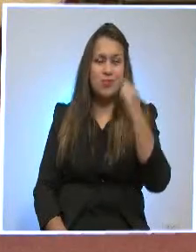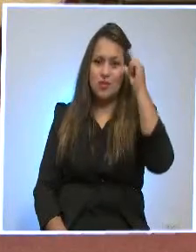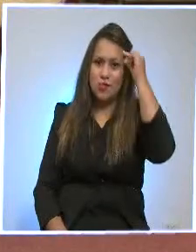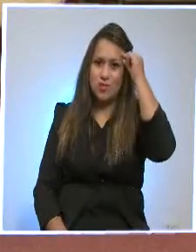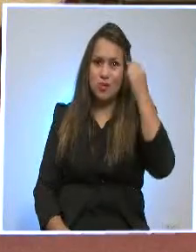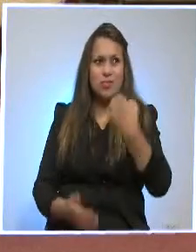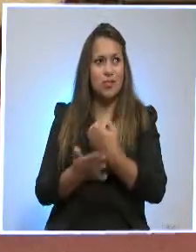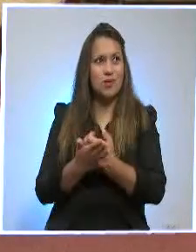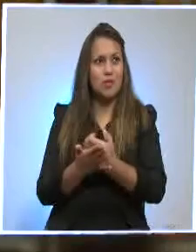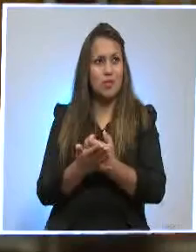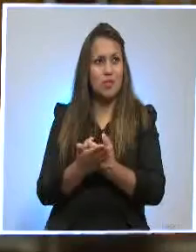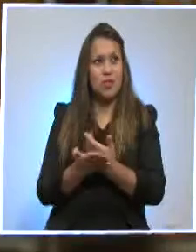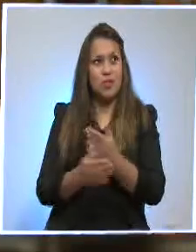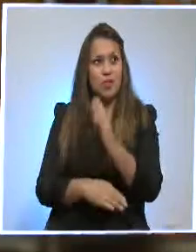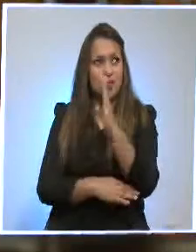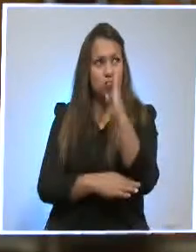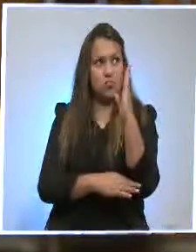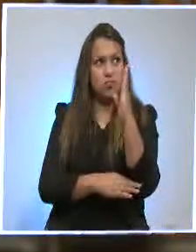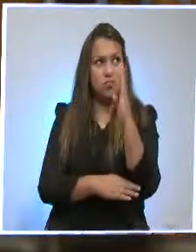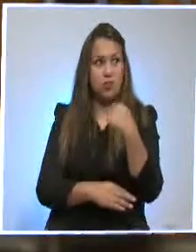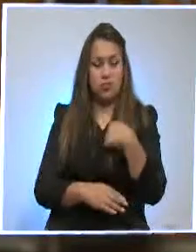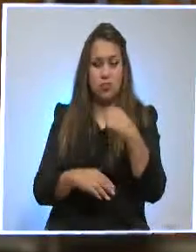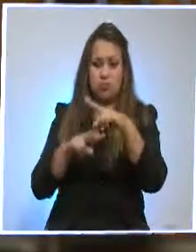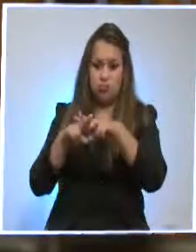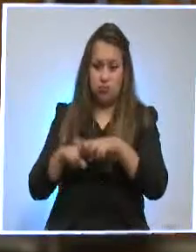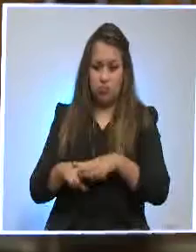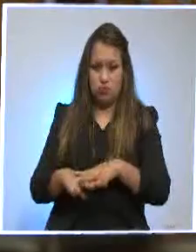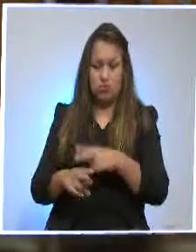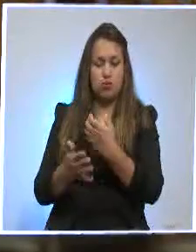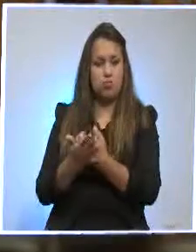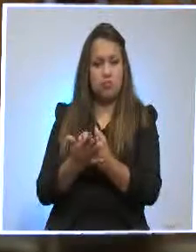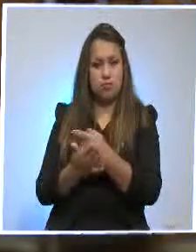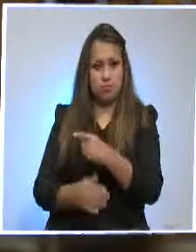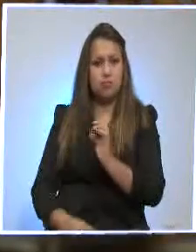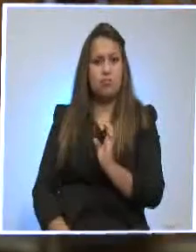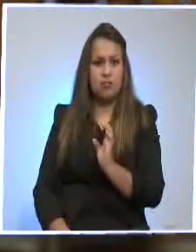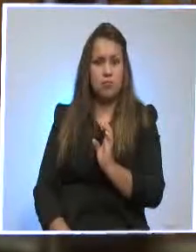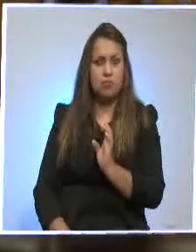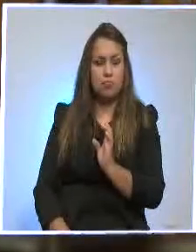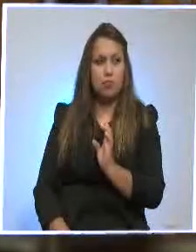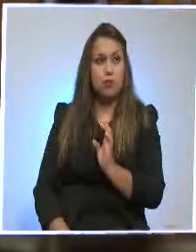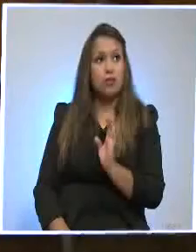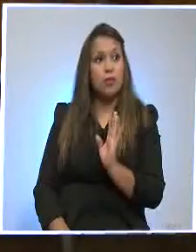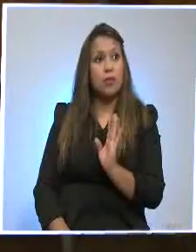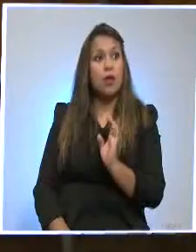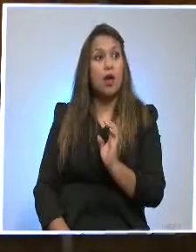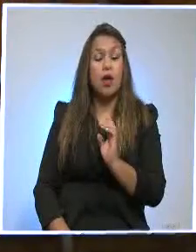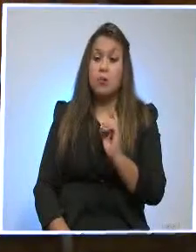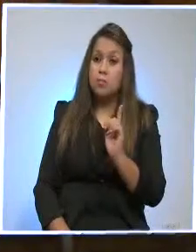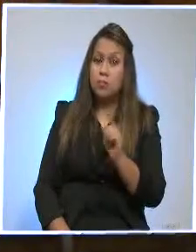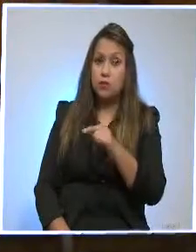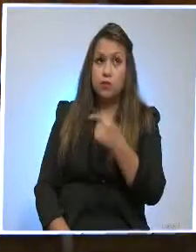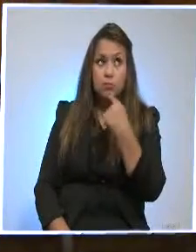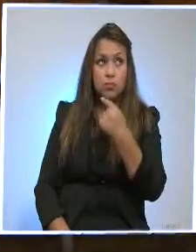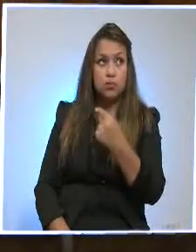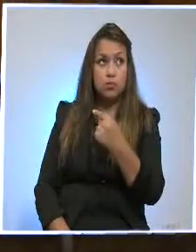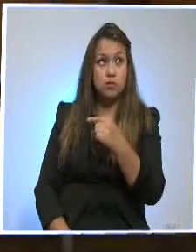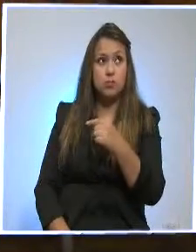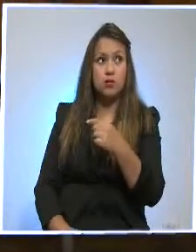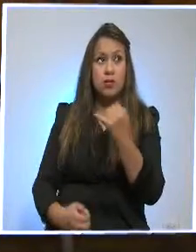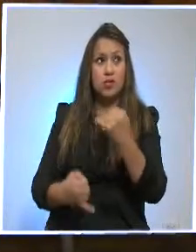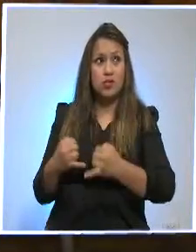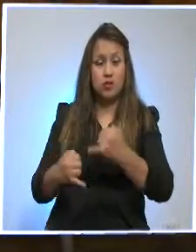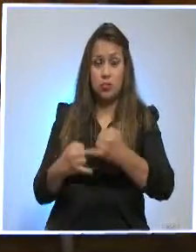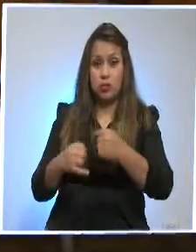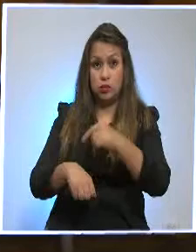analista económico independiente y evidentemente estoy haciendo mi análisis desde esa óptica. Al respecto se ha manifestado, pudimos conocer en las últimas horas